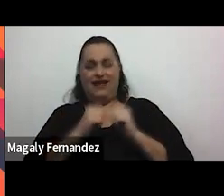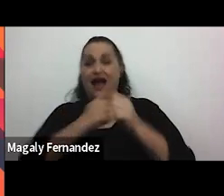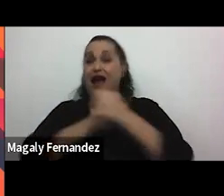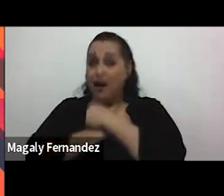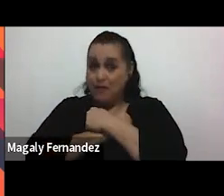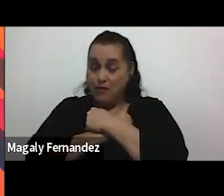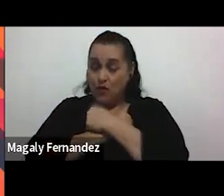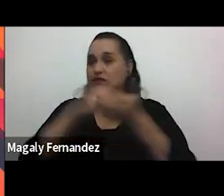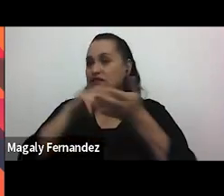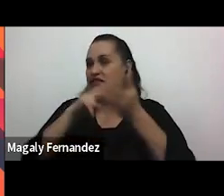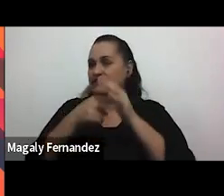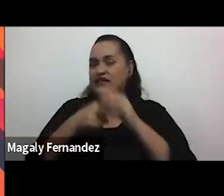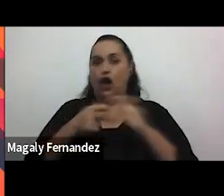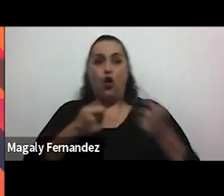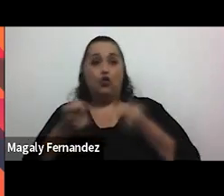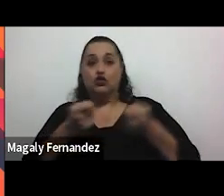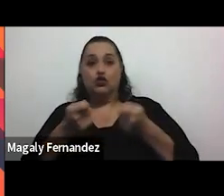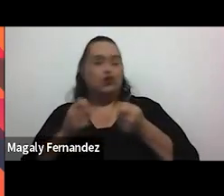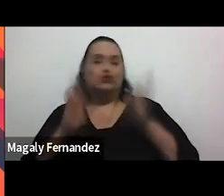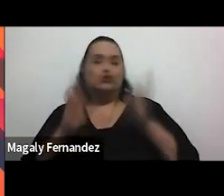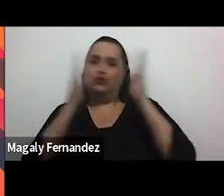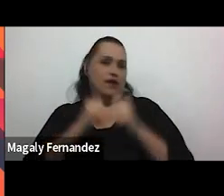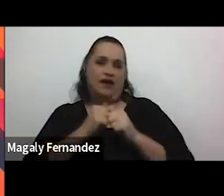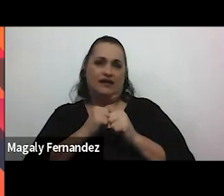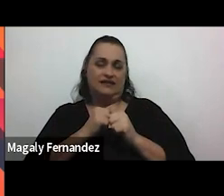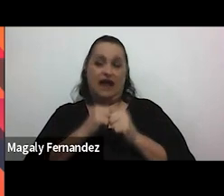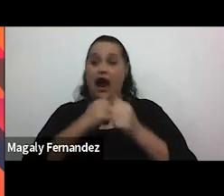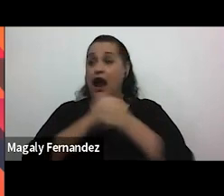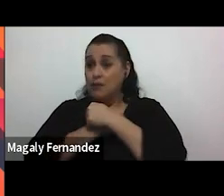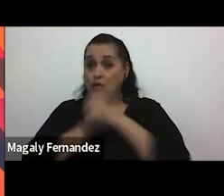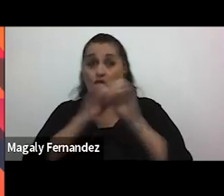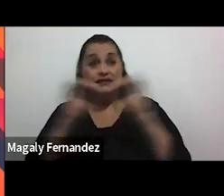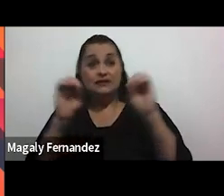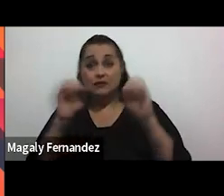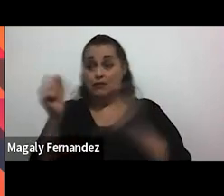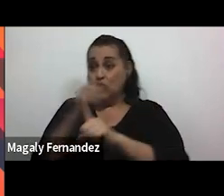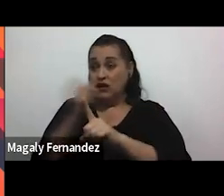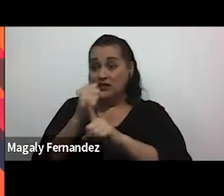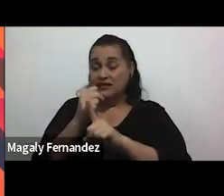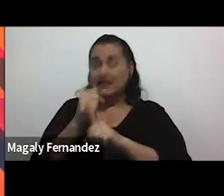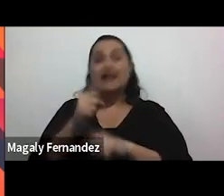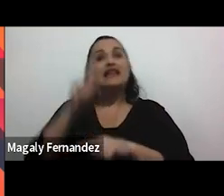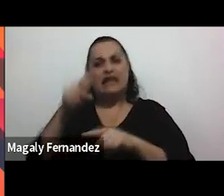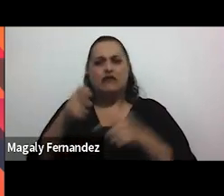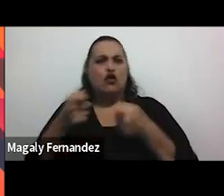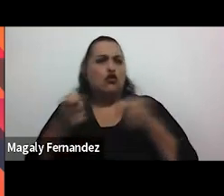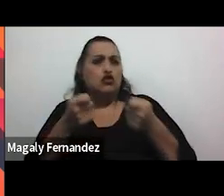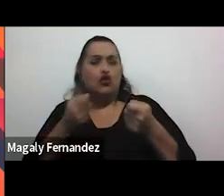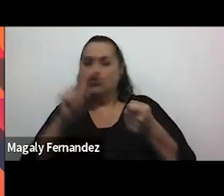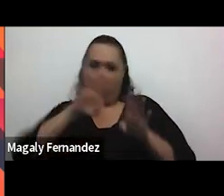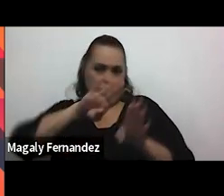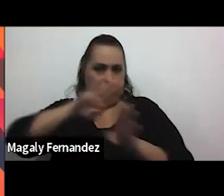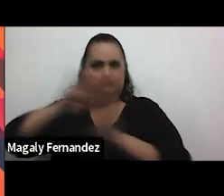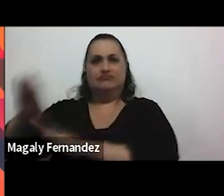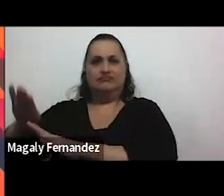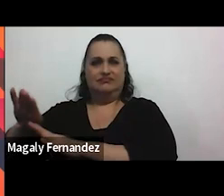no en este en este caso de amor sin violencia no hay lugar para el control excesivo ni para la dominación de